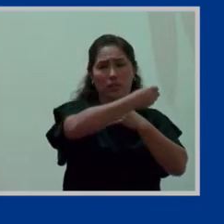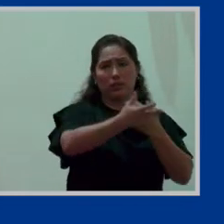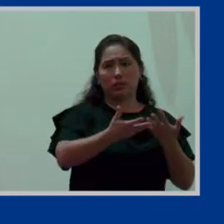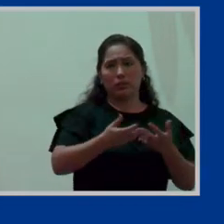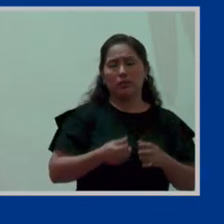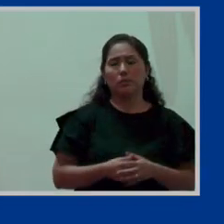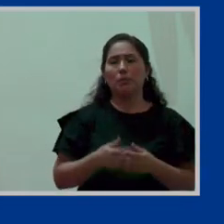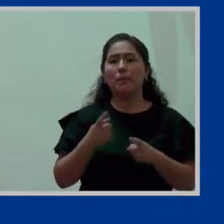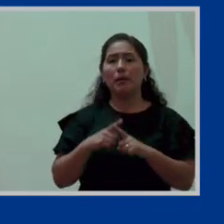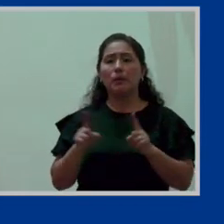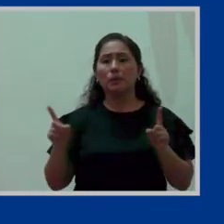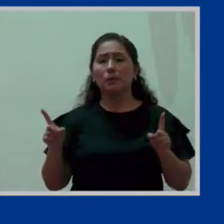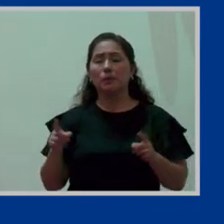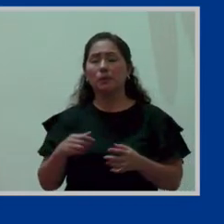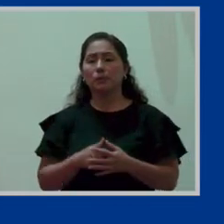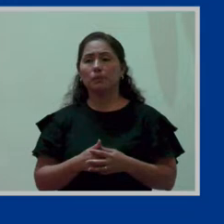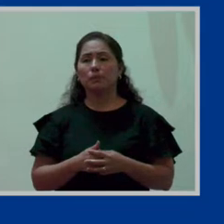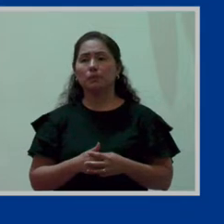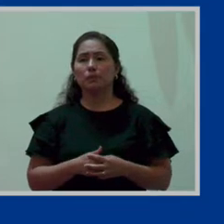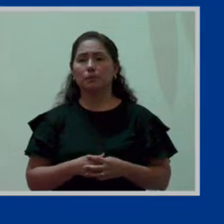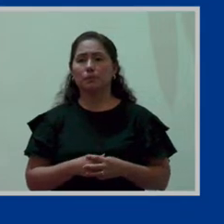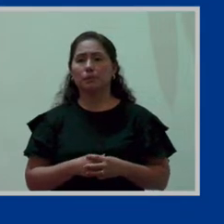pero acá tenemos